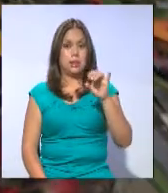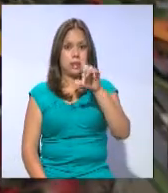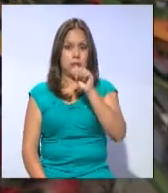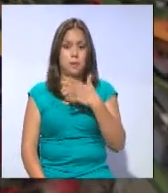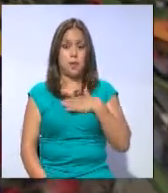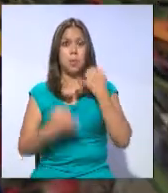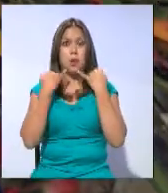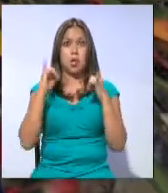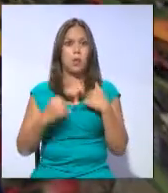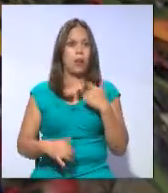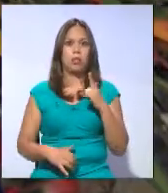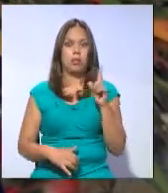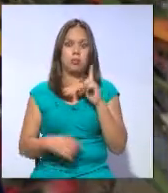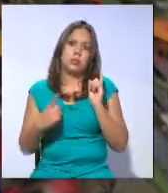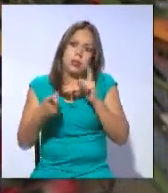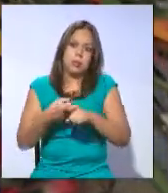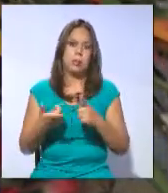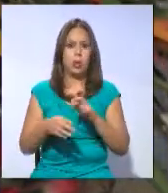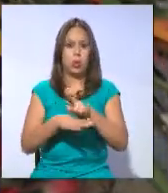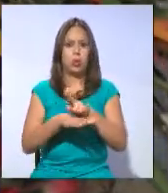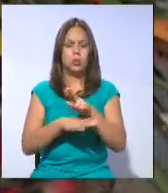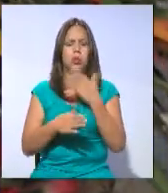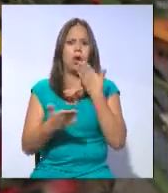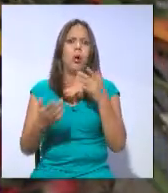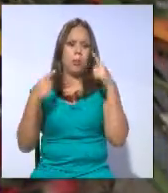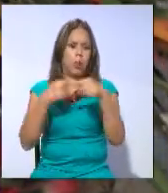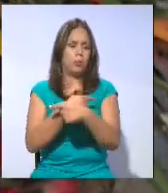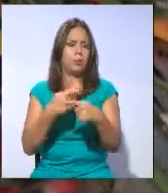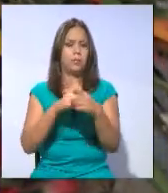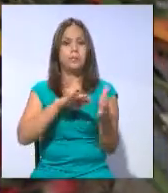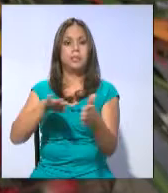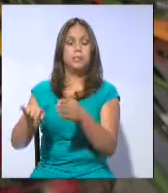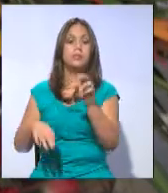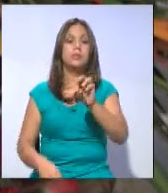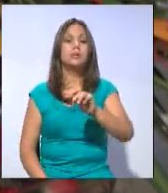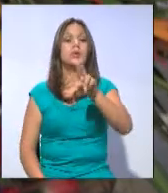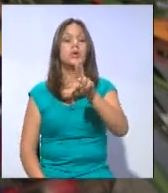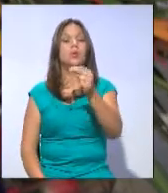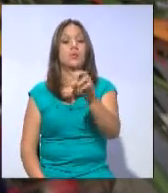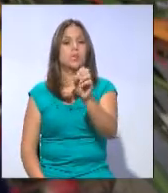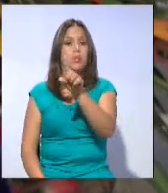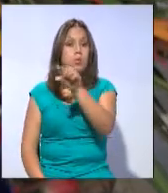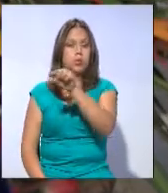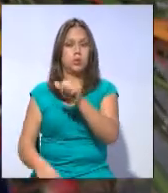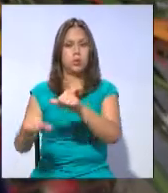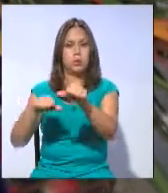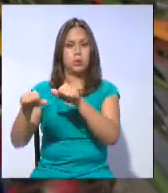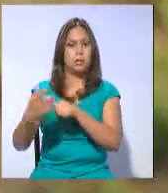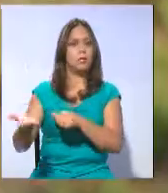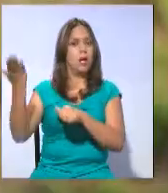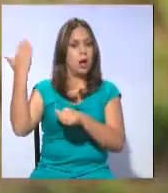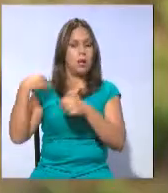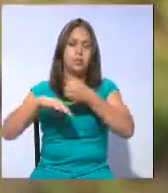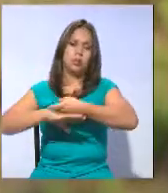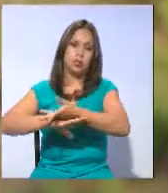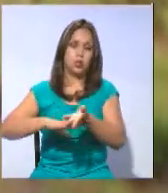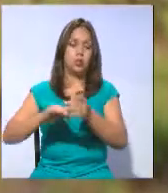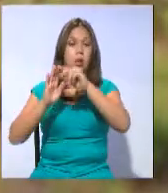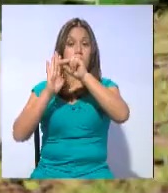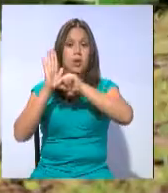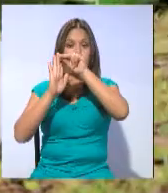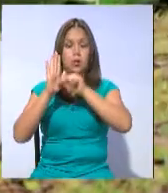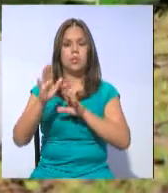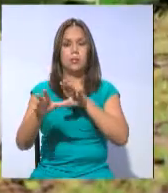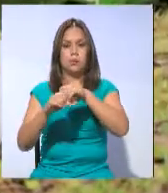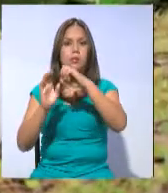De su lado, la subsecretaria de Tierra Rurales, Roselvira Muñoz, quien fue asambleísta en la administración anterior, recomendó que en la norma se incluya un